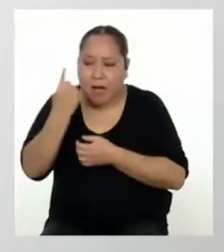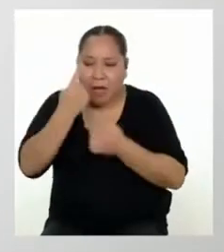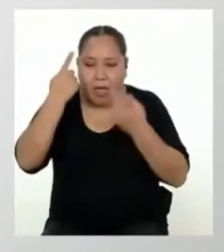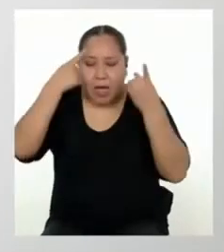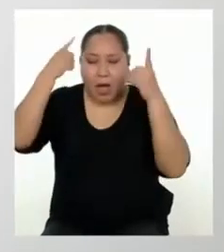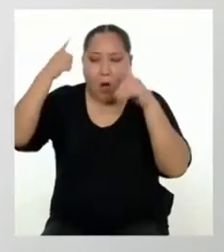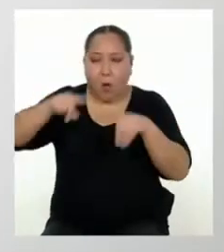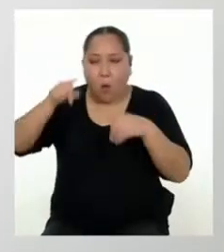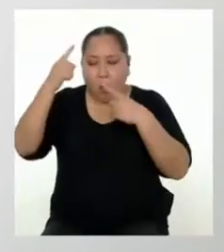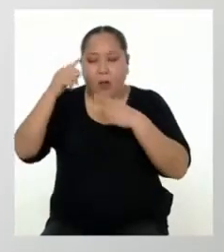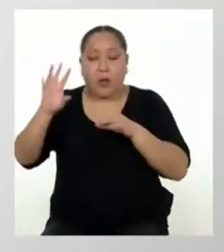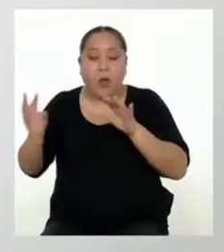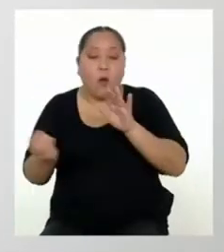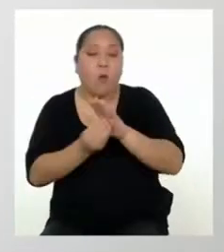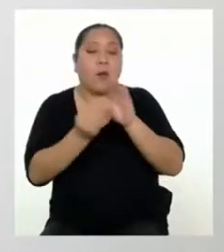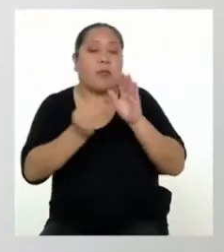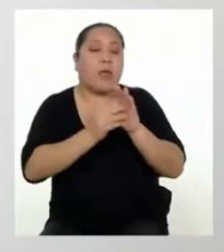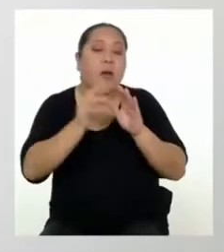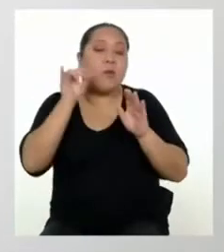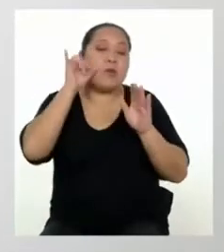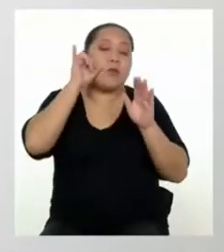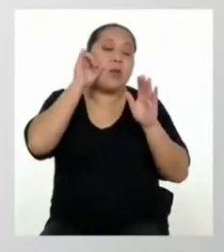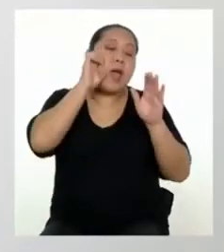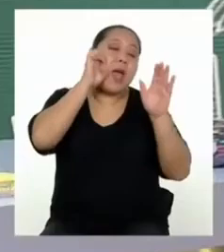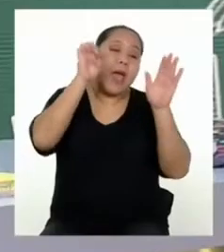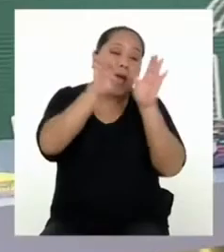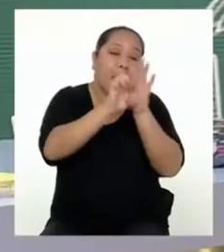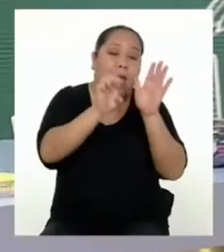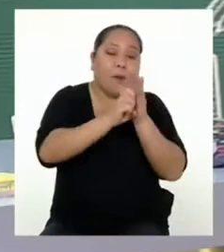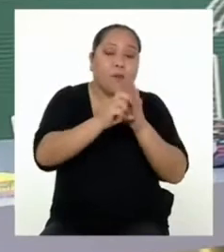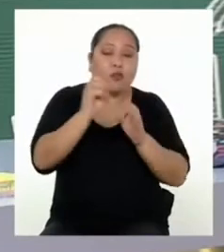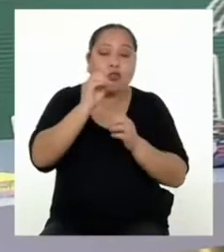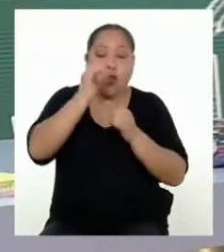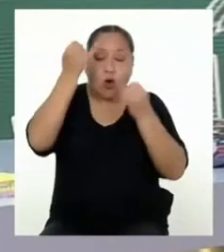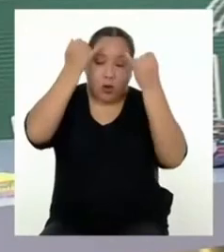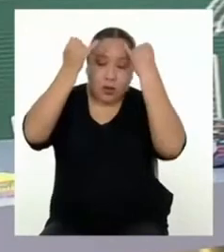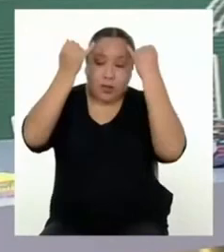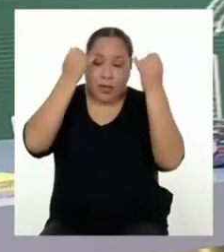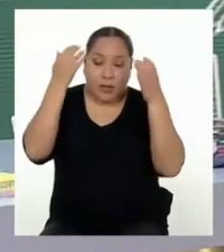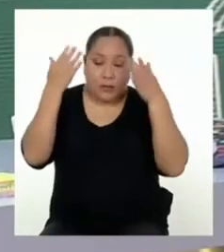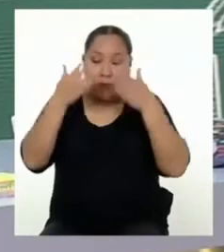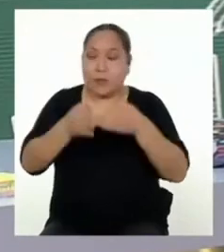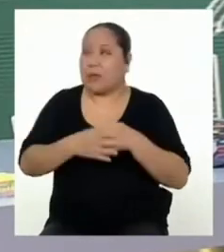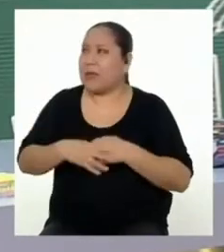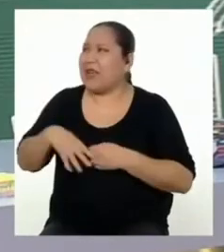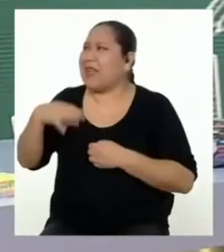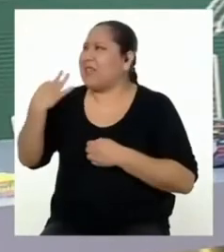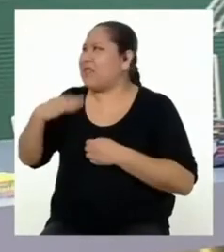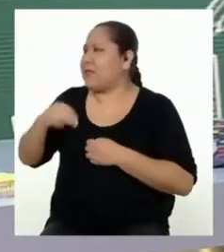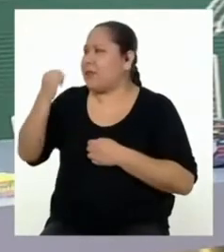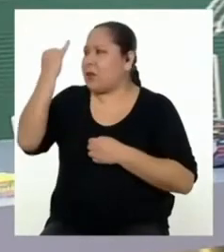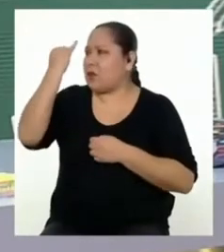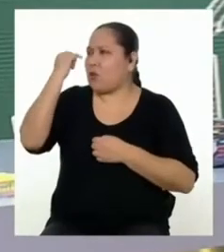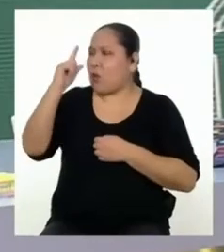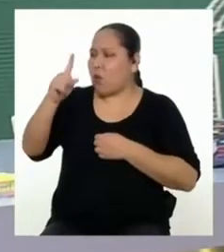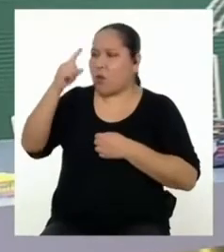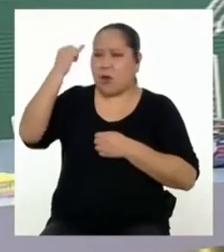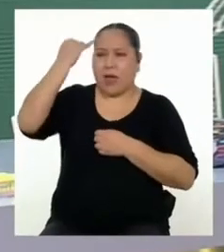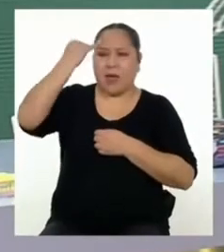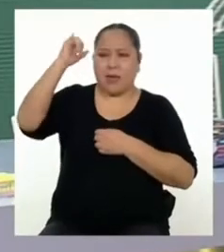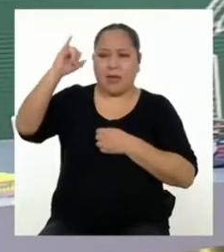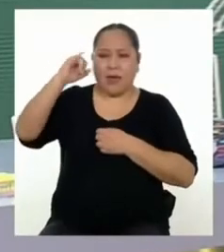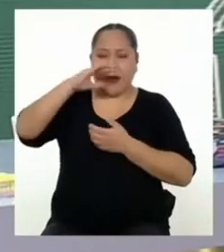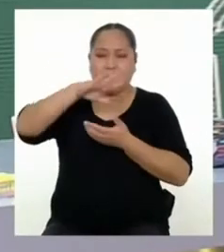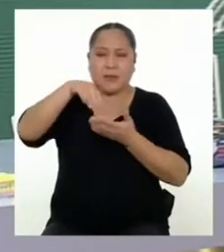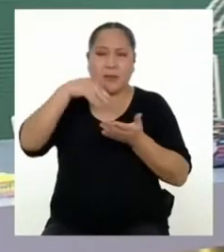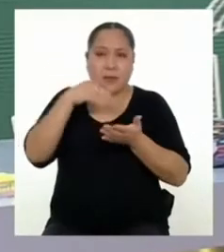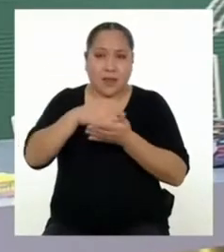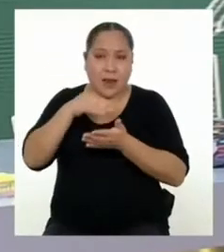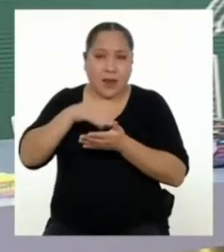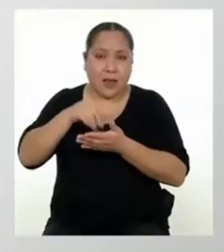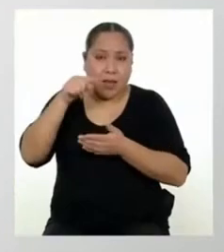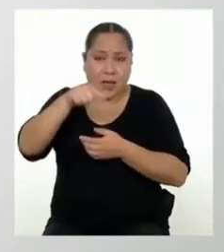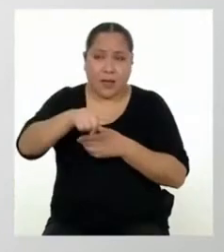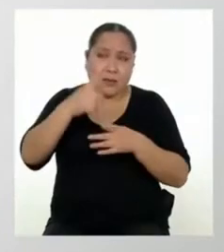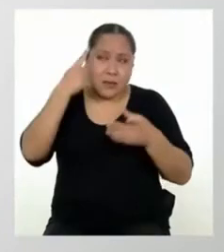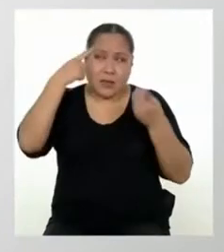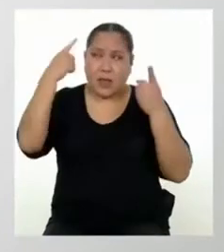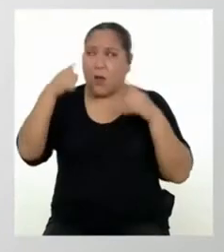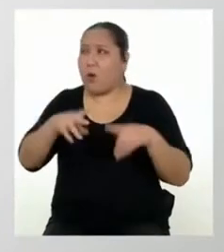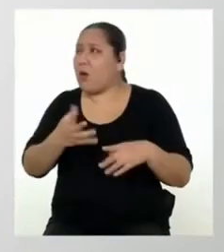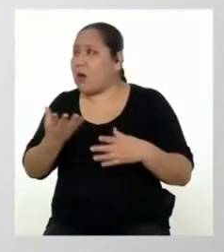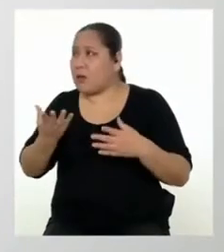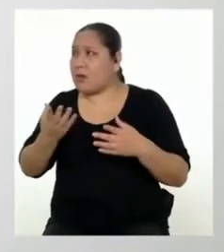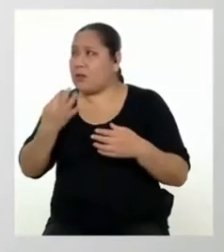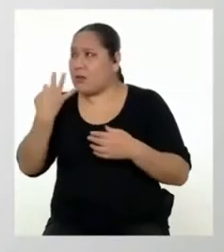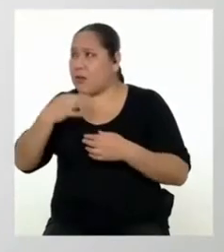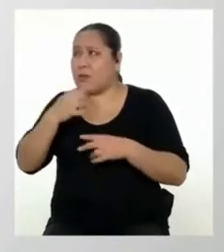complementamos con ejemplos o ideas más específicas. ¿Y es necesario tener siempre una idea central que en este caso es el acuerdo?